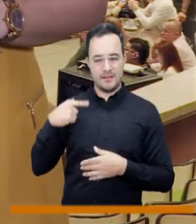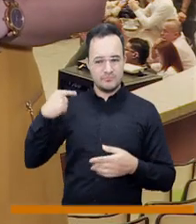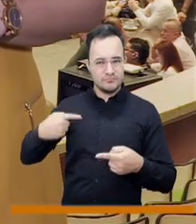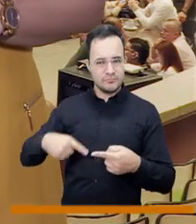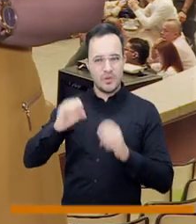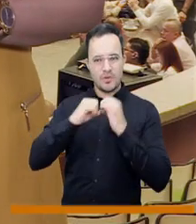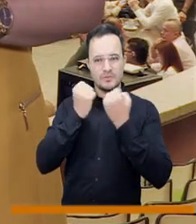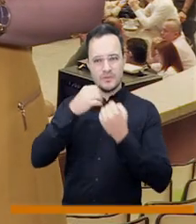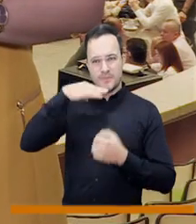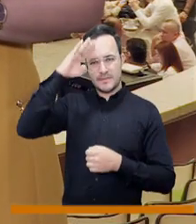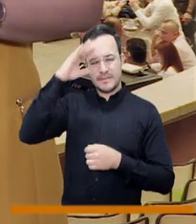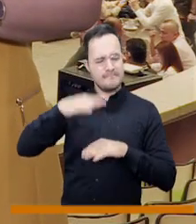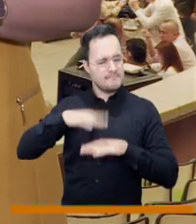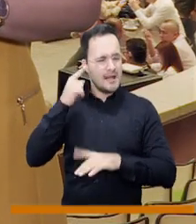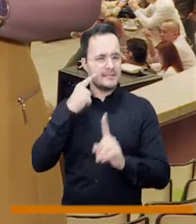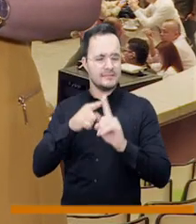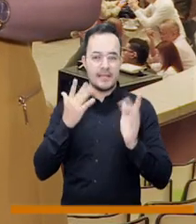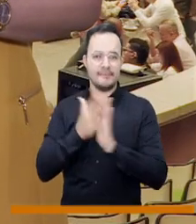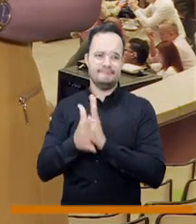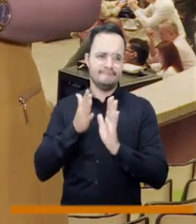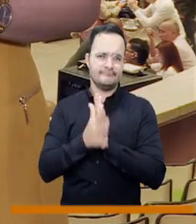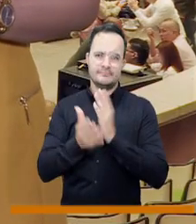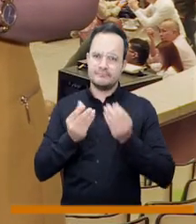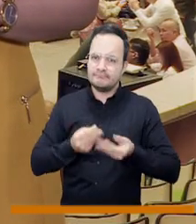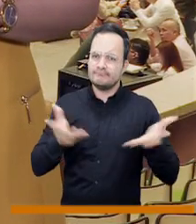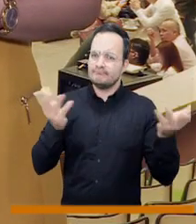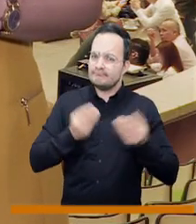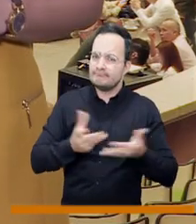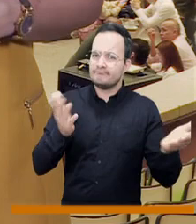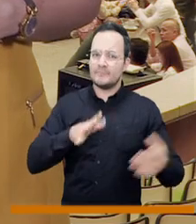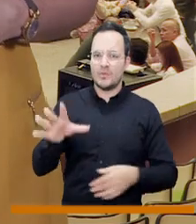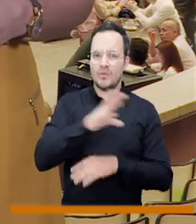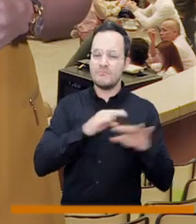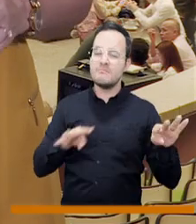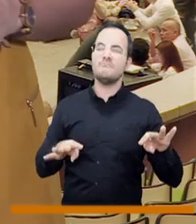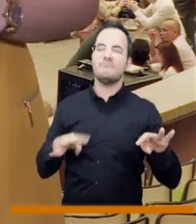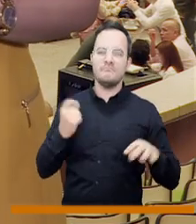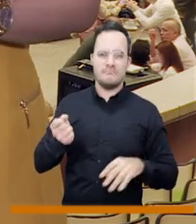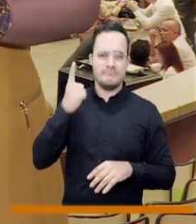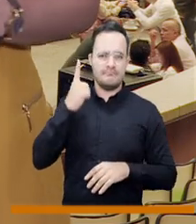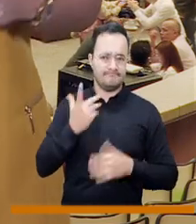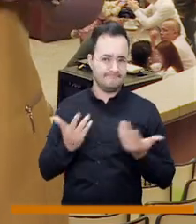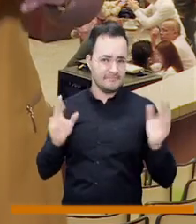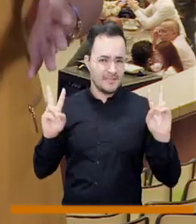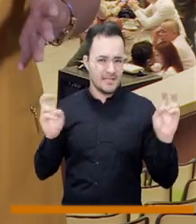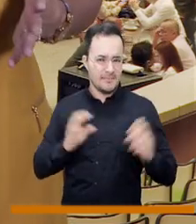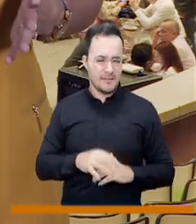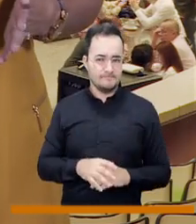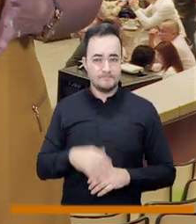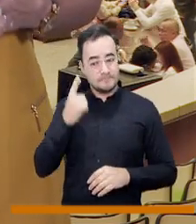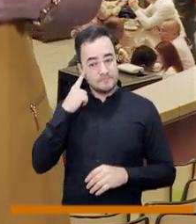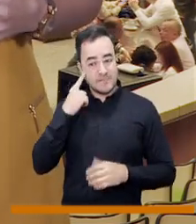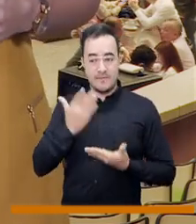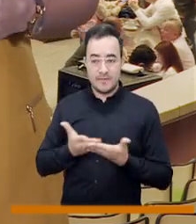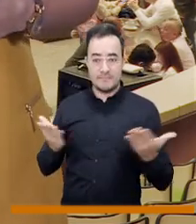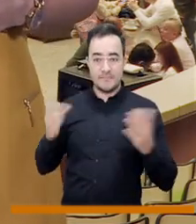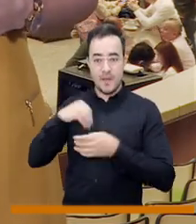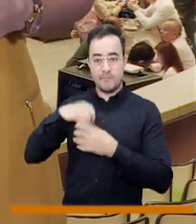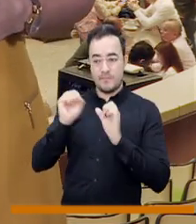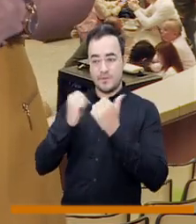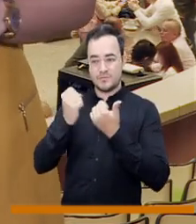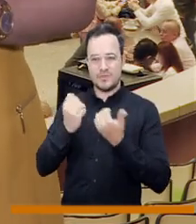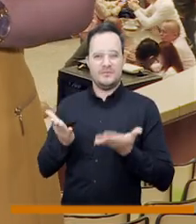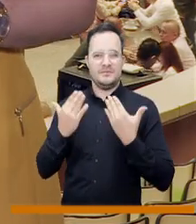Recordemos que con las aulas abiertas del Consejo de Medellín se pretende brindar un mayor nivel de información sobre los temas sensibles de la ciudad